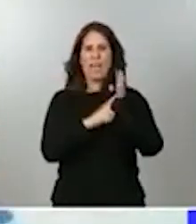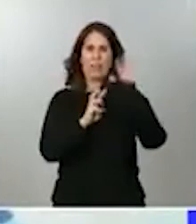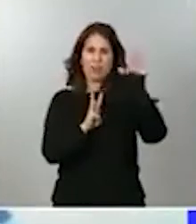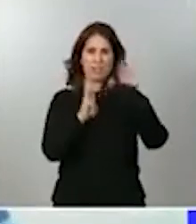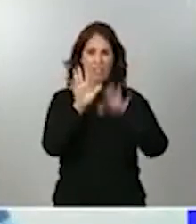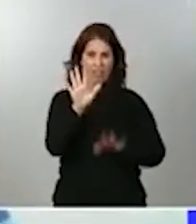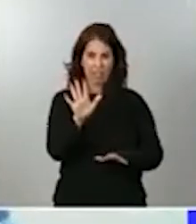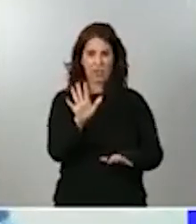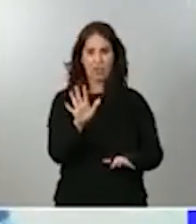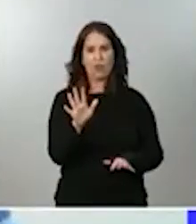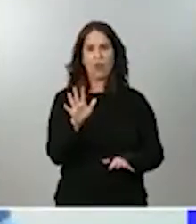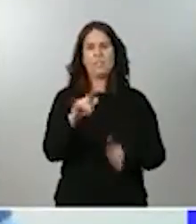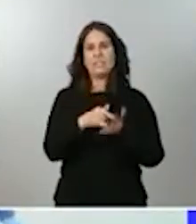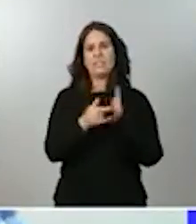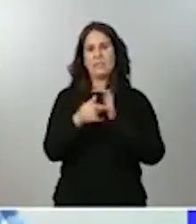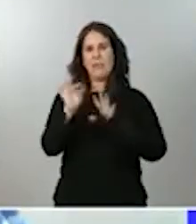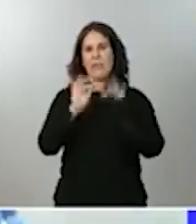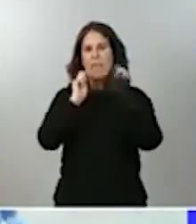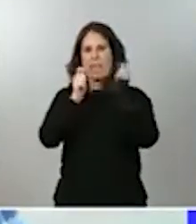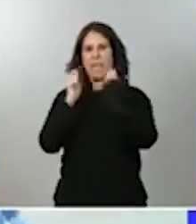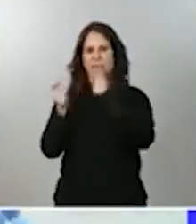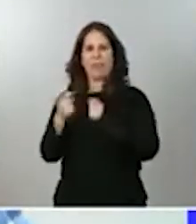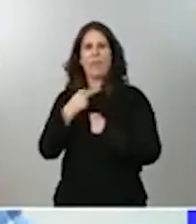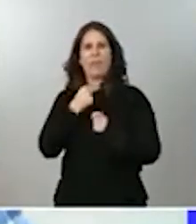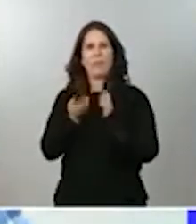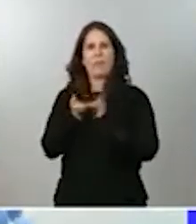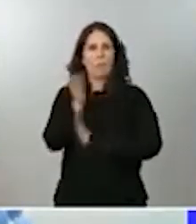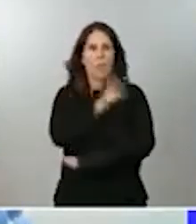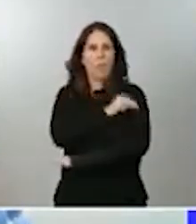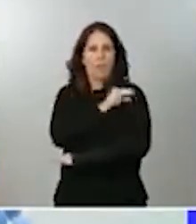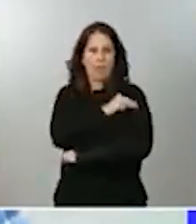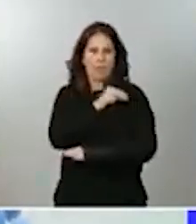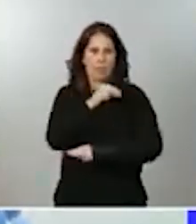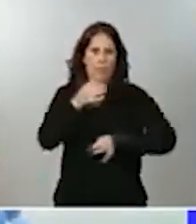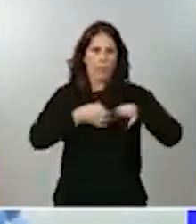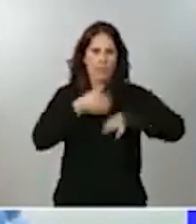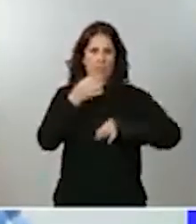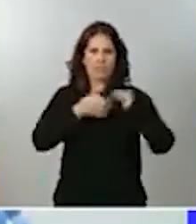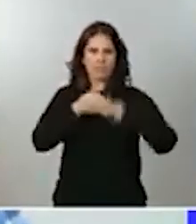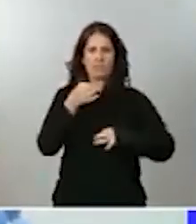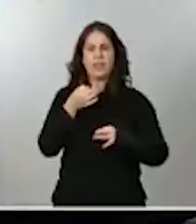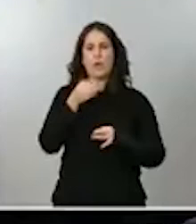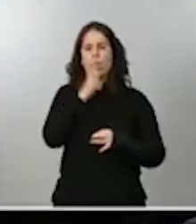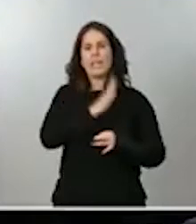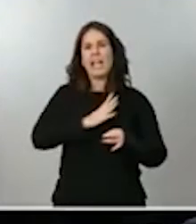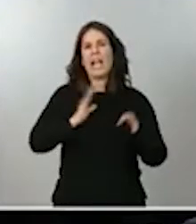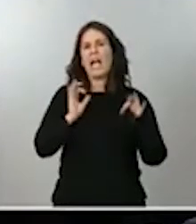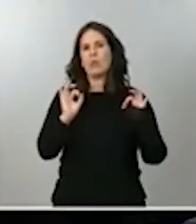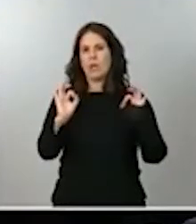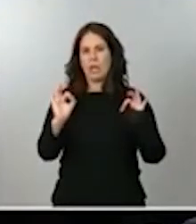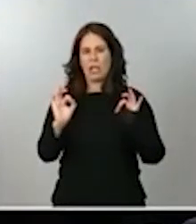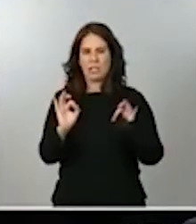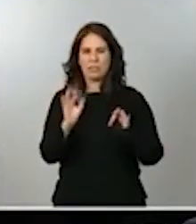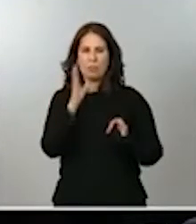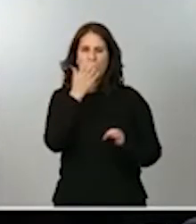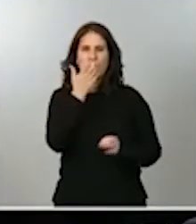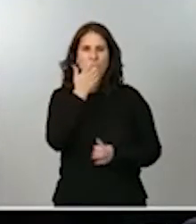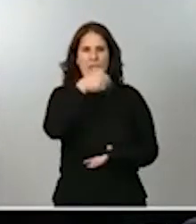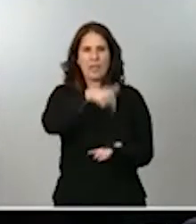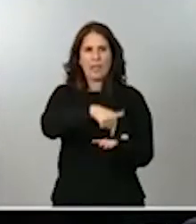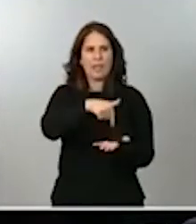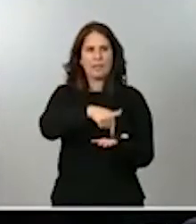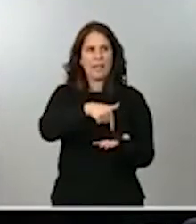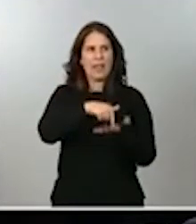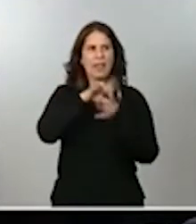de elección de los vocales jueces porque se incluían ciertas cautelas como la exigencia de la mayoría de tres quintos, dado que esta